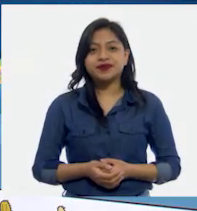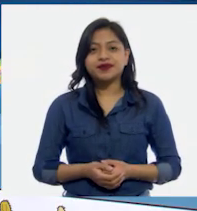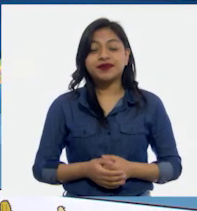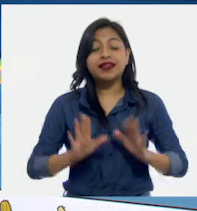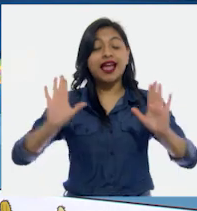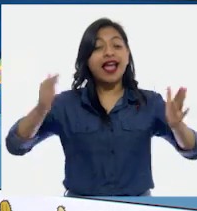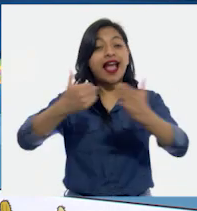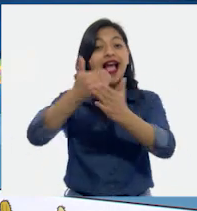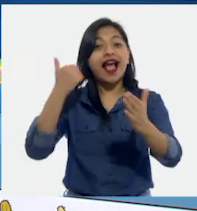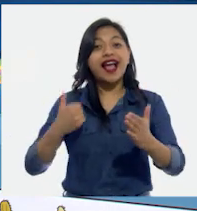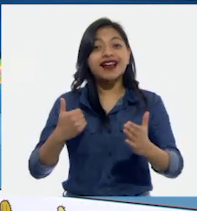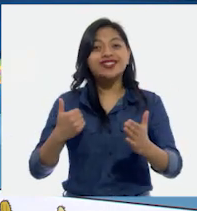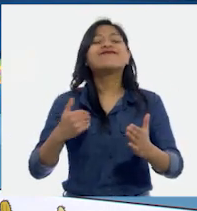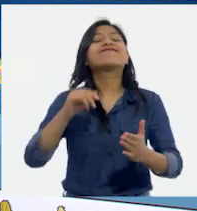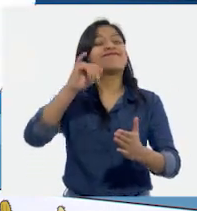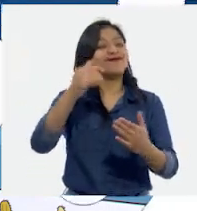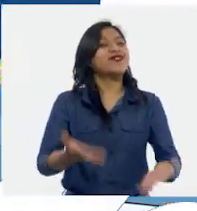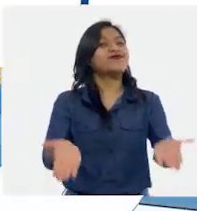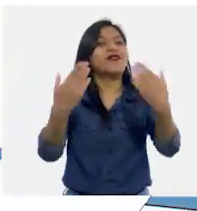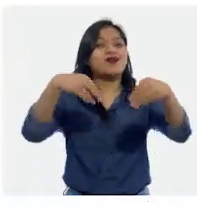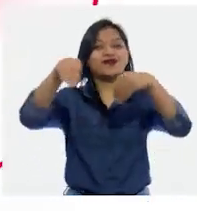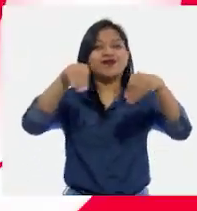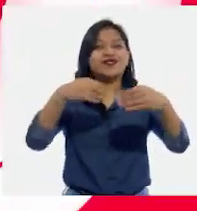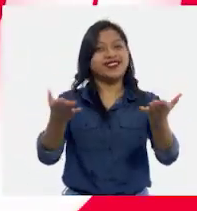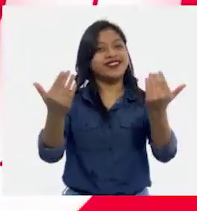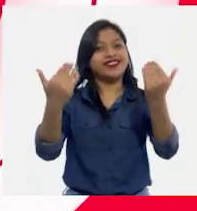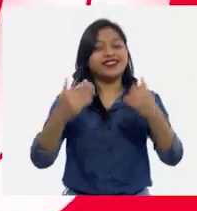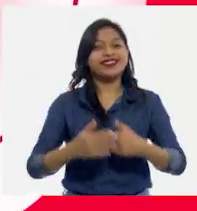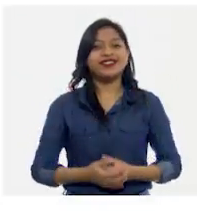Pero antes, a movernos un poco.